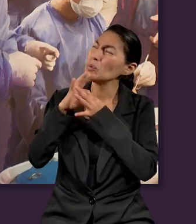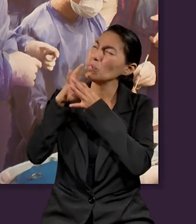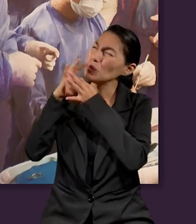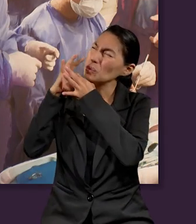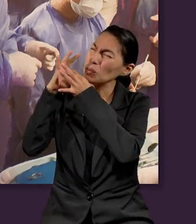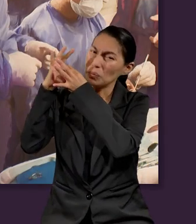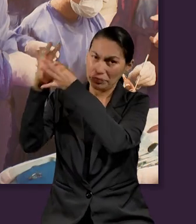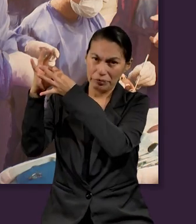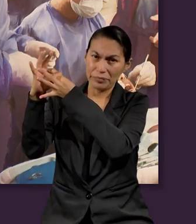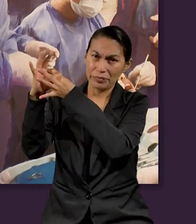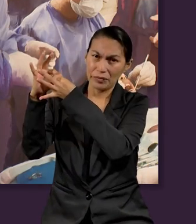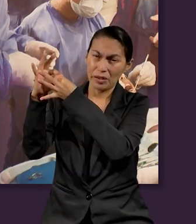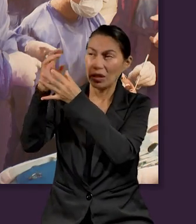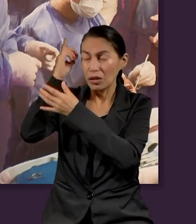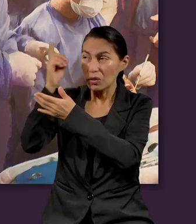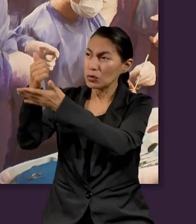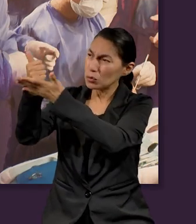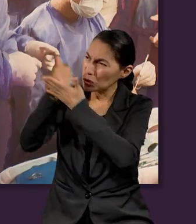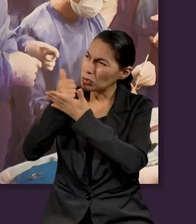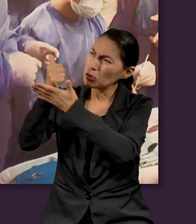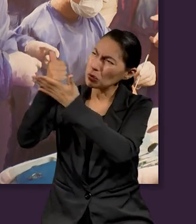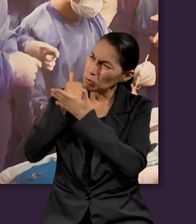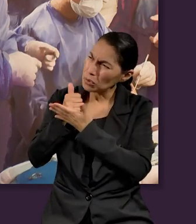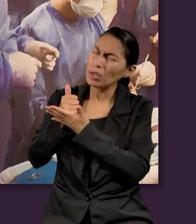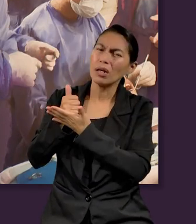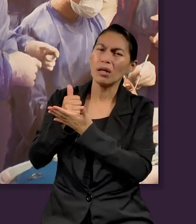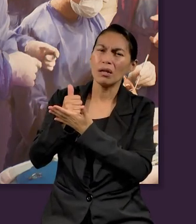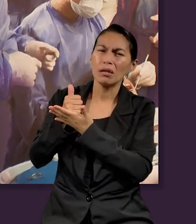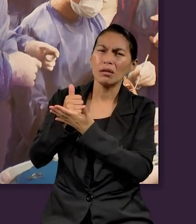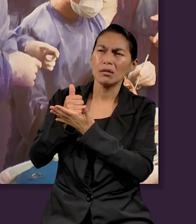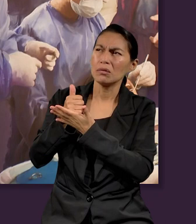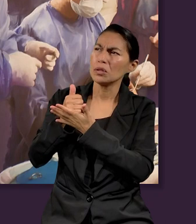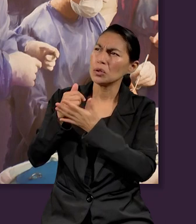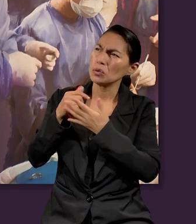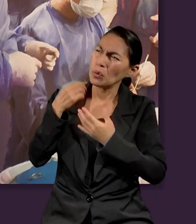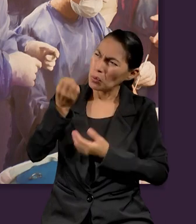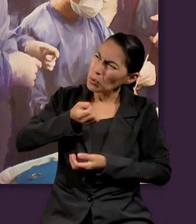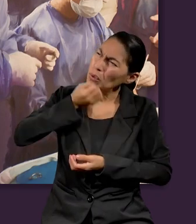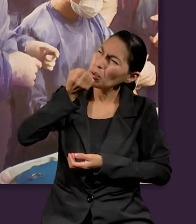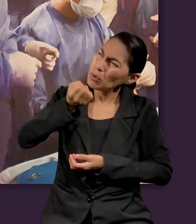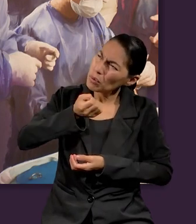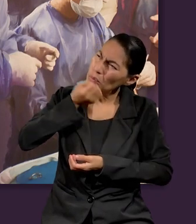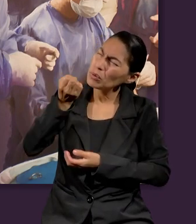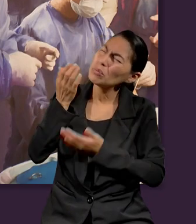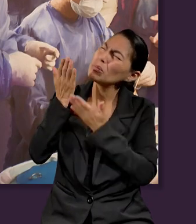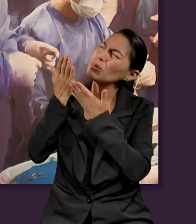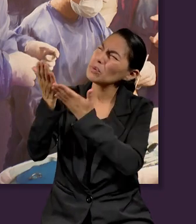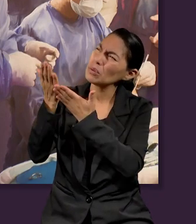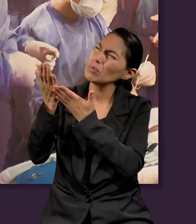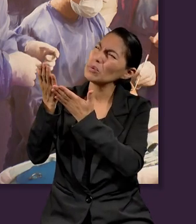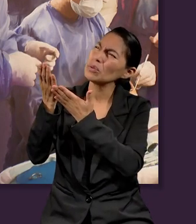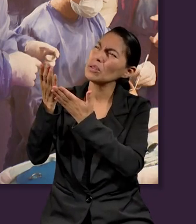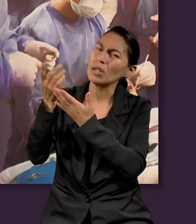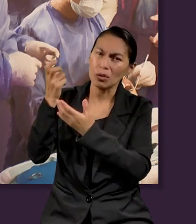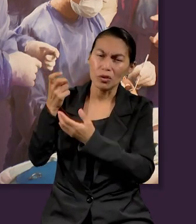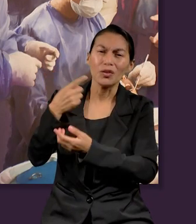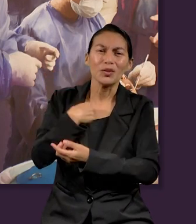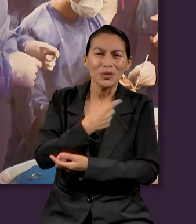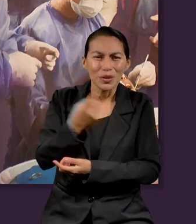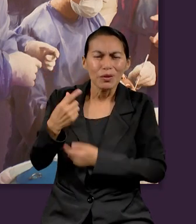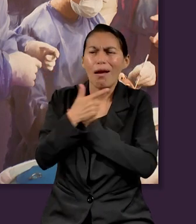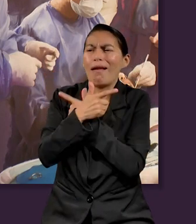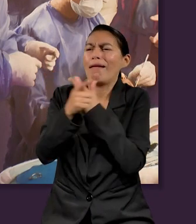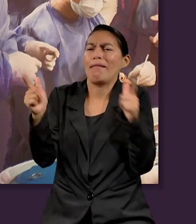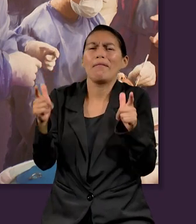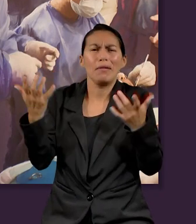queramos hacer siempre y cuando tengamos la ayuda de Dios. Siempre y cuando vayamos a Él en oración y se lo